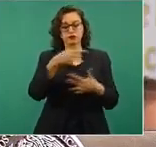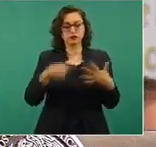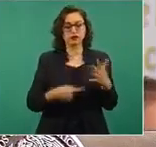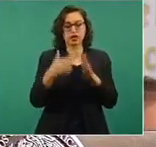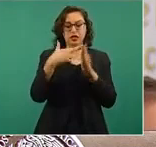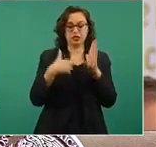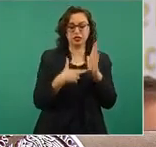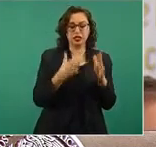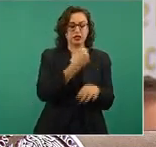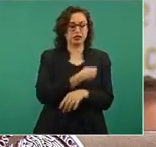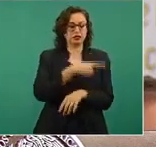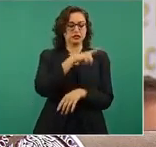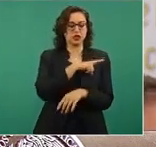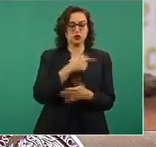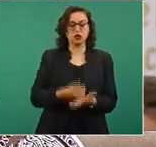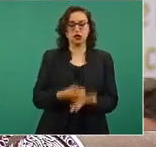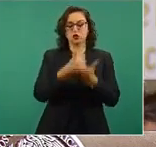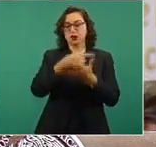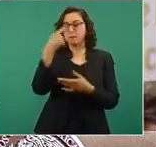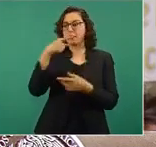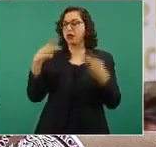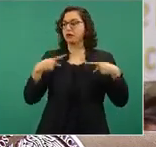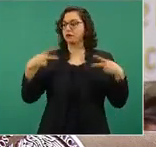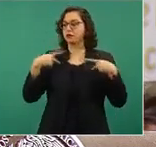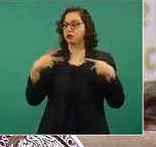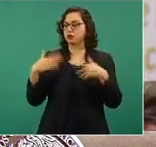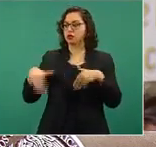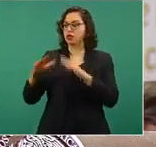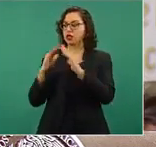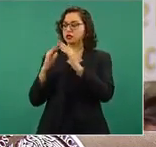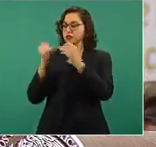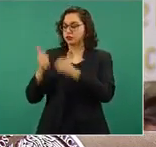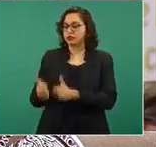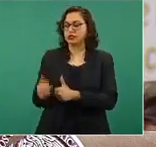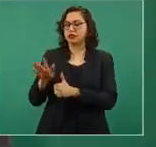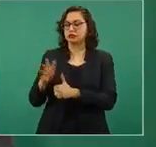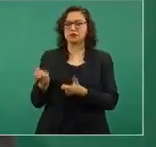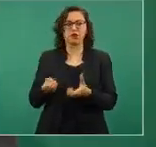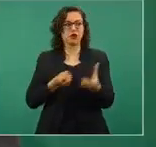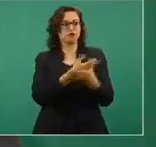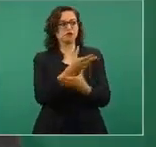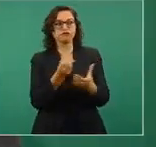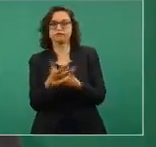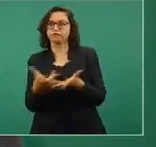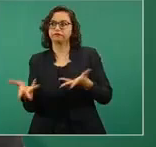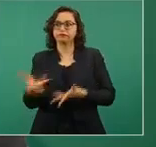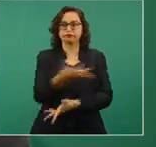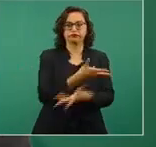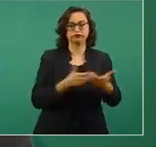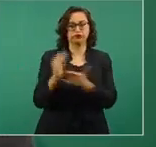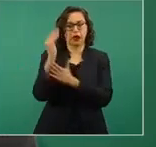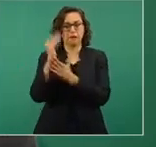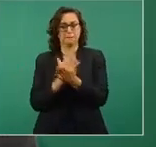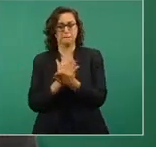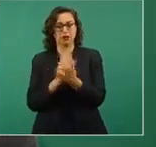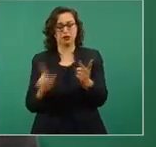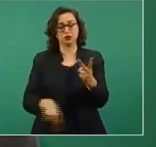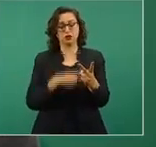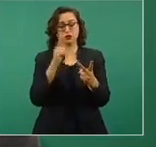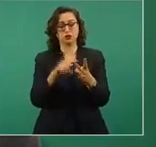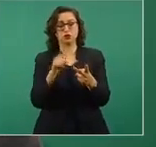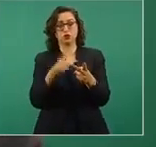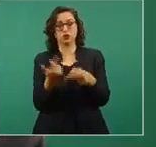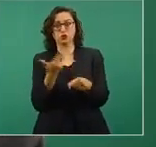público. Y por el otro, la reconversión hospitalaria que nos permitió tener la capacidad de atender a todas las